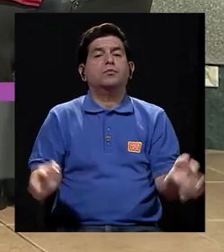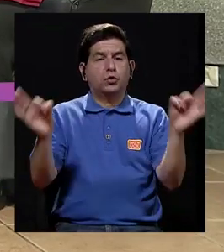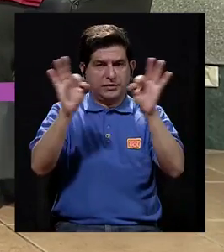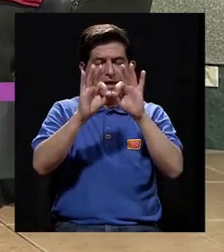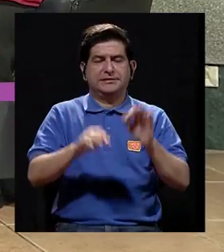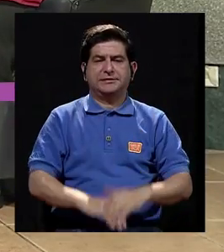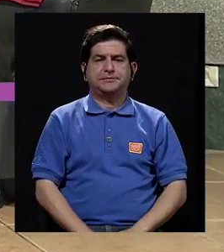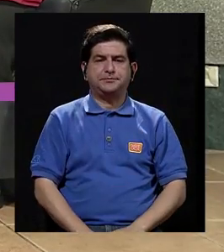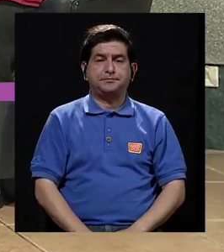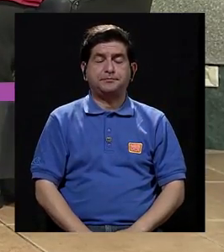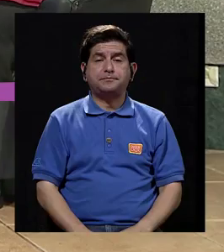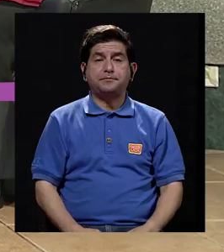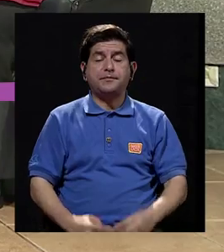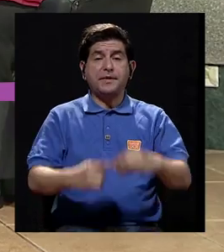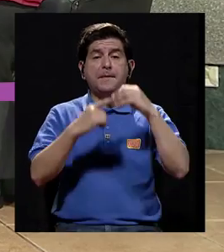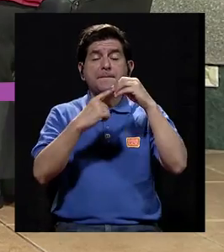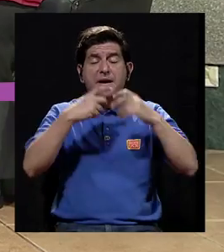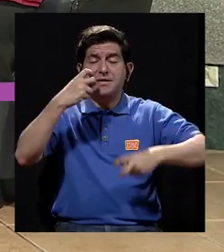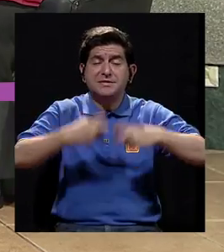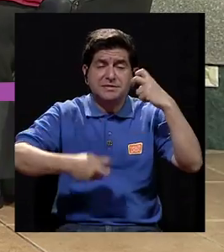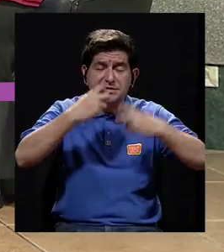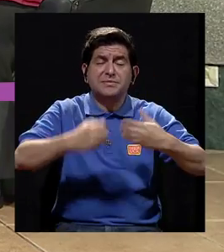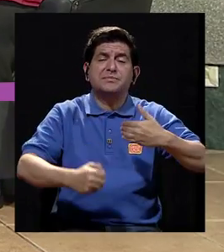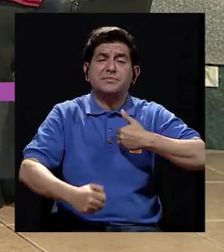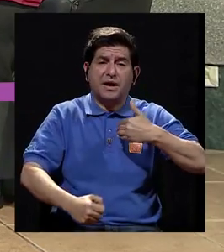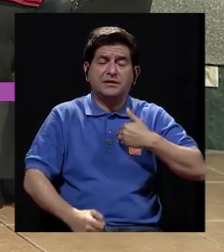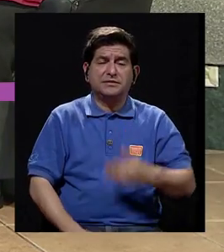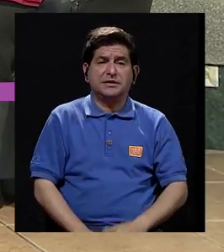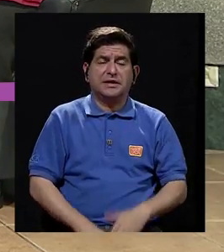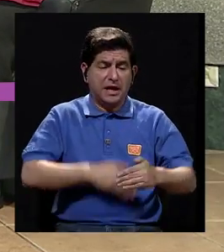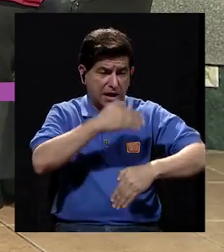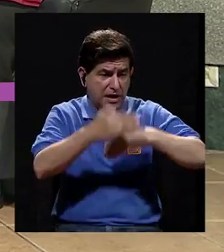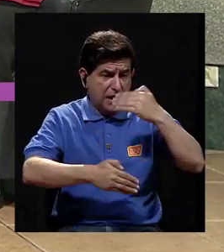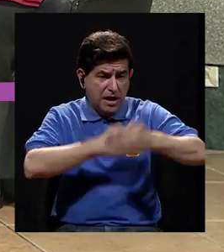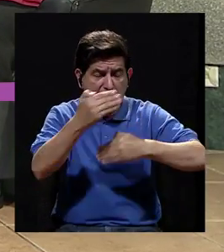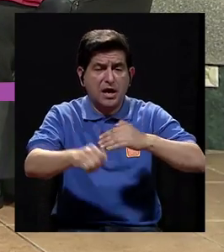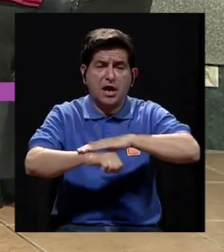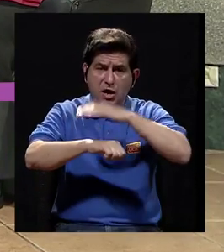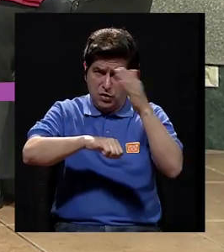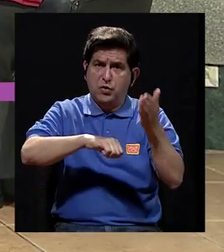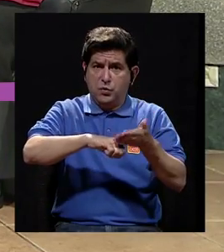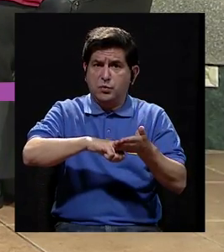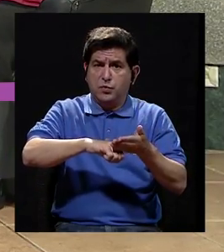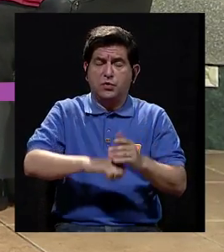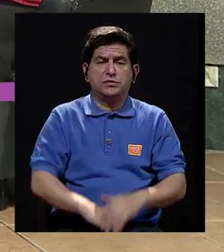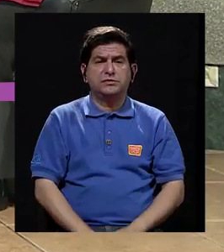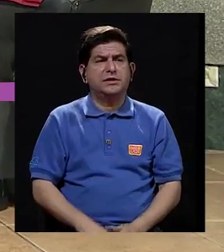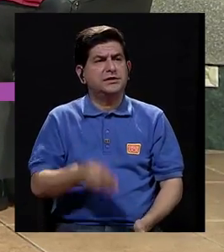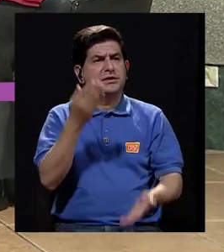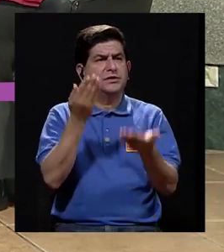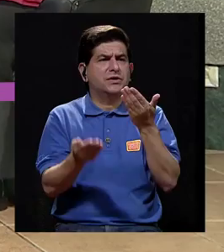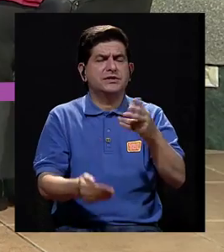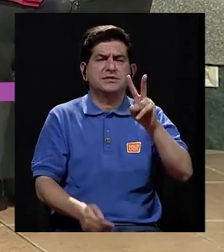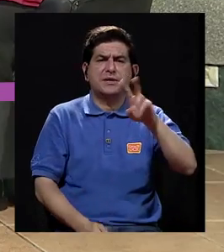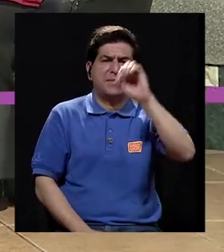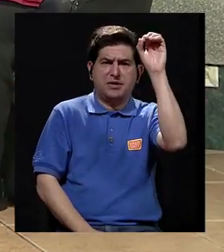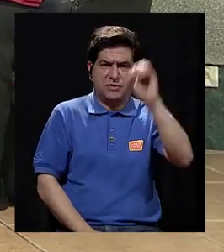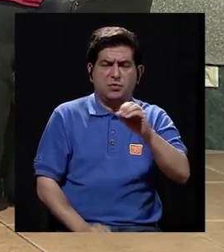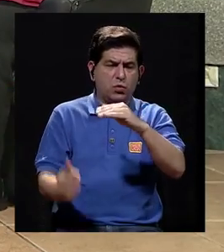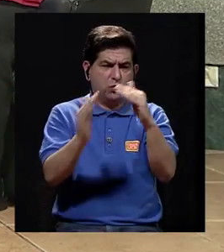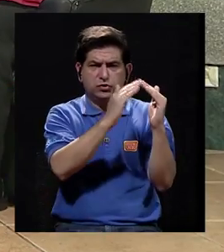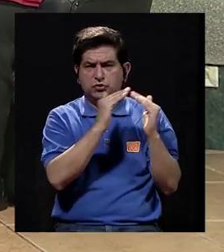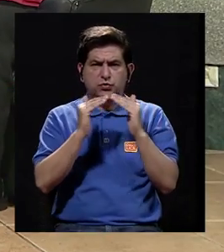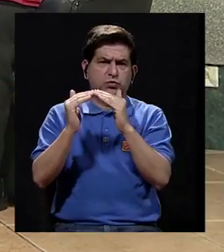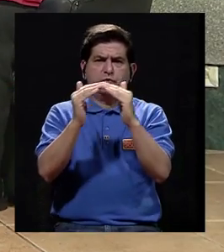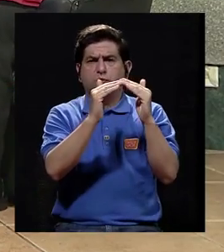muy importante. Uno de los principales problemas que se presenta a lo largo del embarazo, podemos decir que al menos un 20%